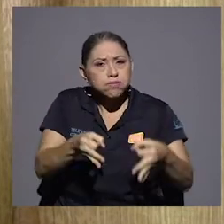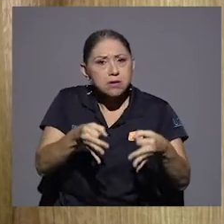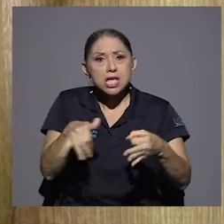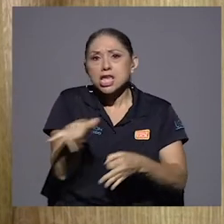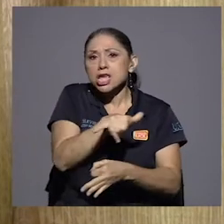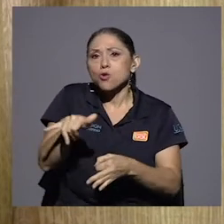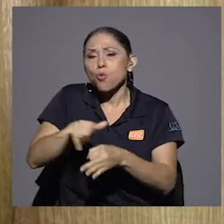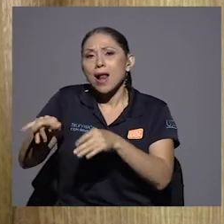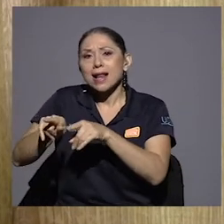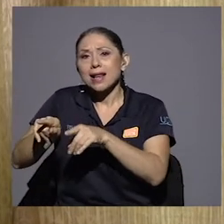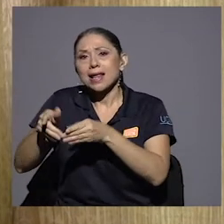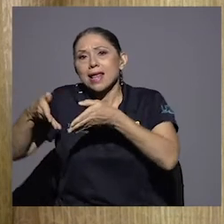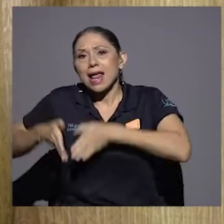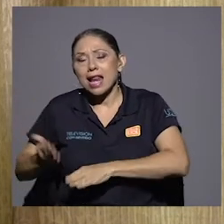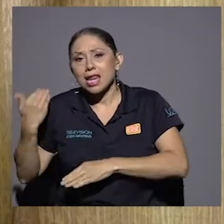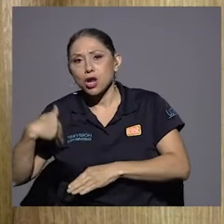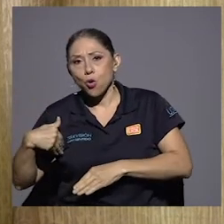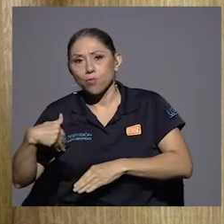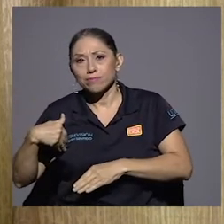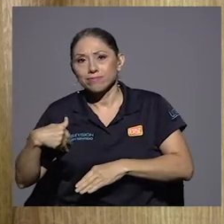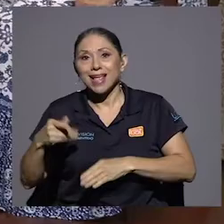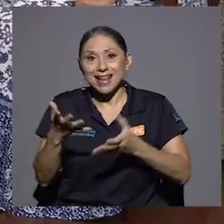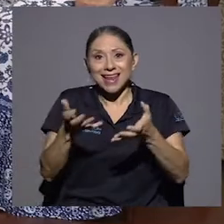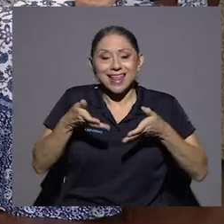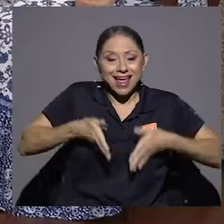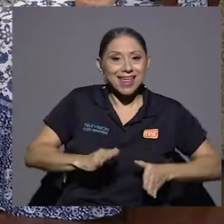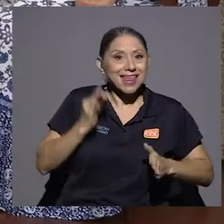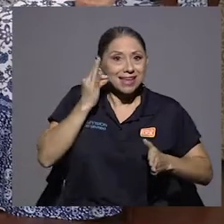él era exactamente igual la mujer que el hombre.